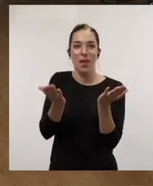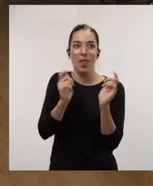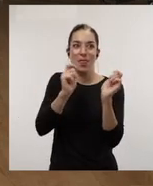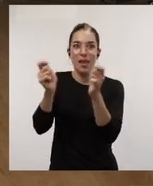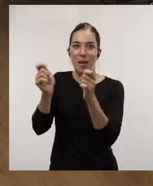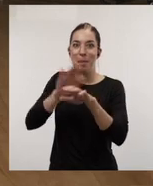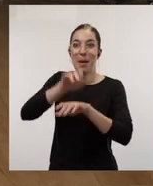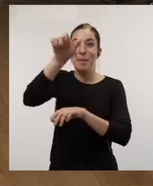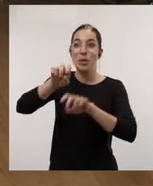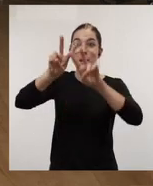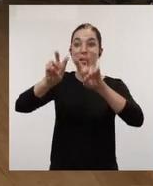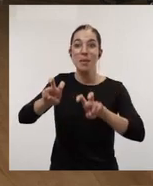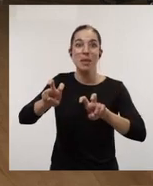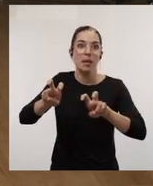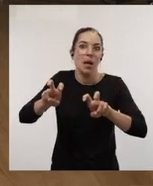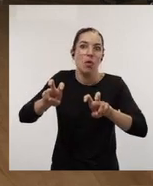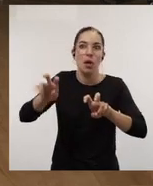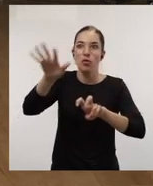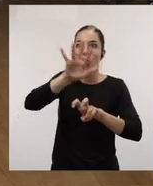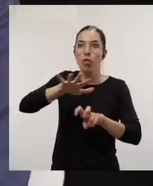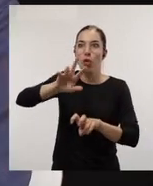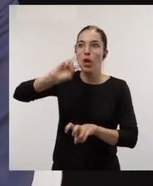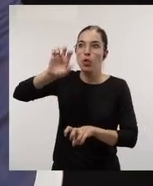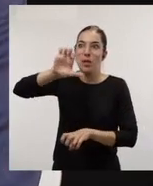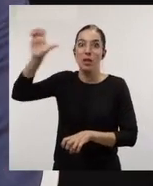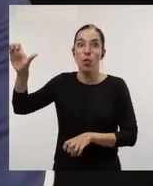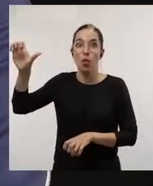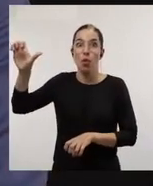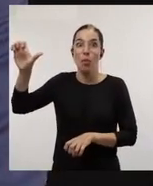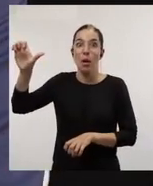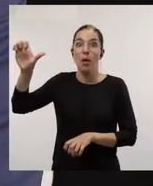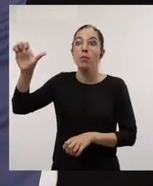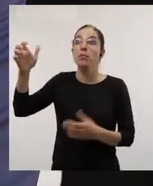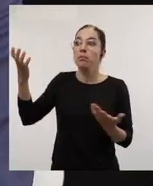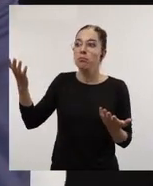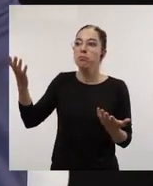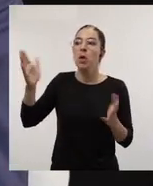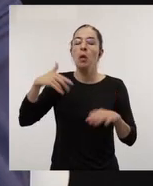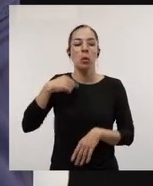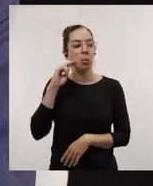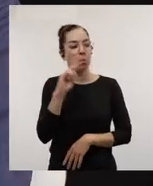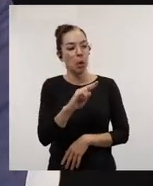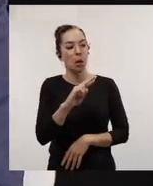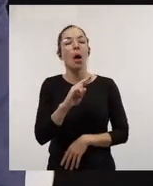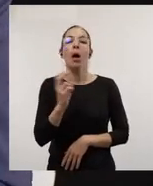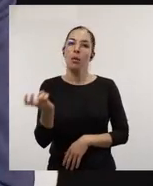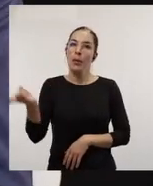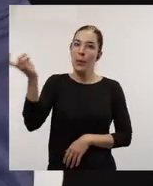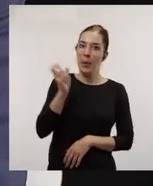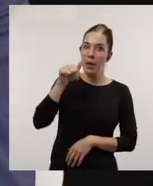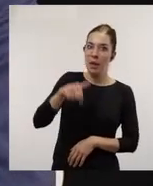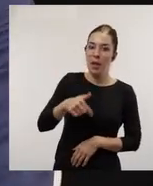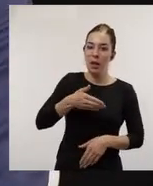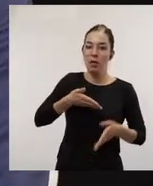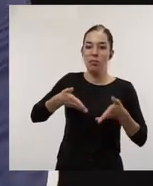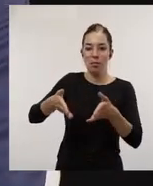investigadores de otros puntos de Europa bueno pues se decidan a desarrollar parte